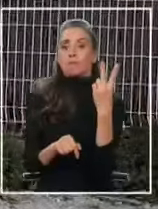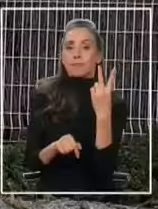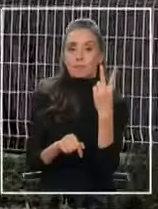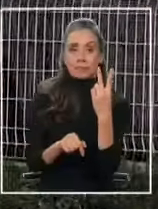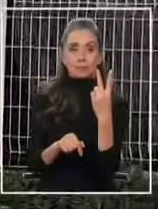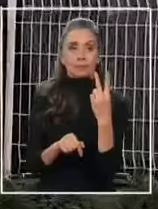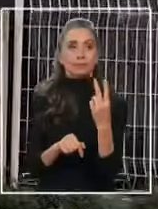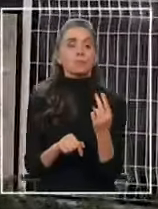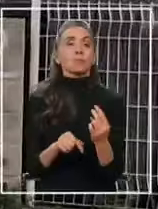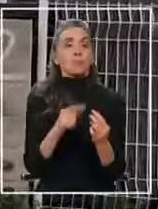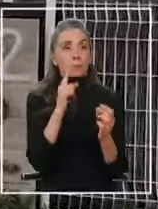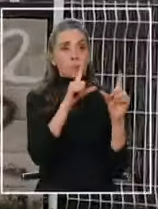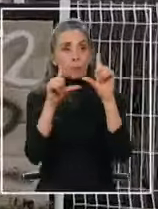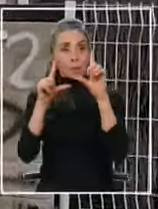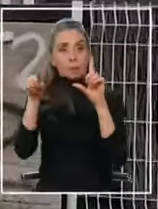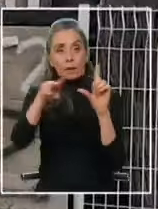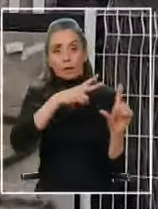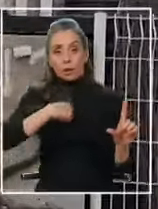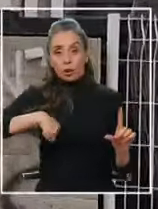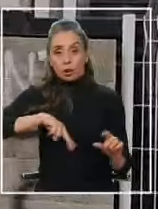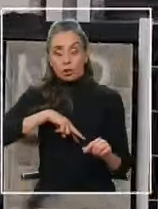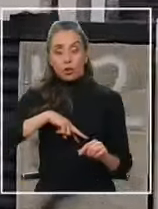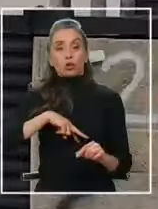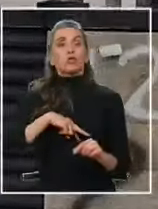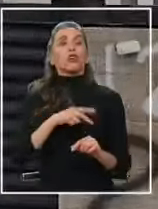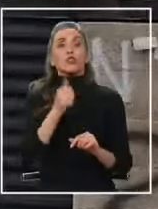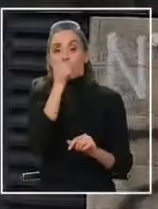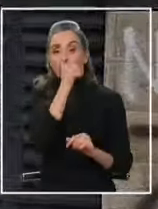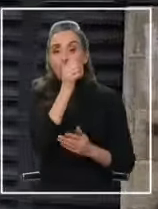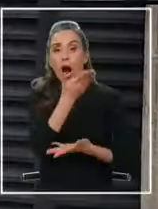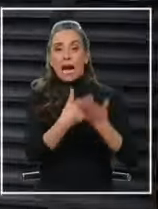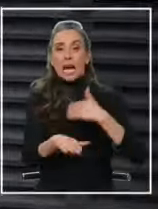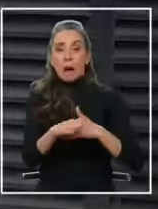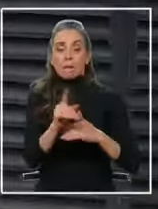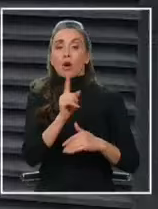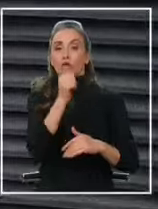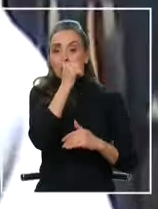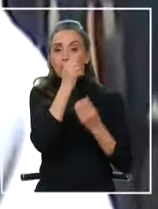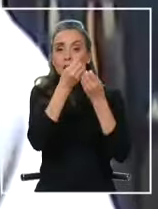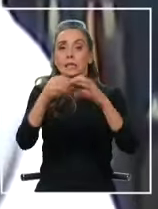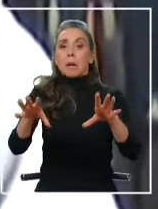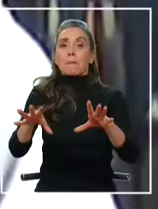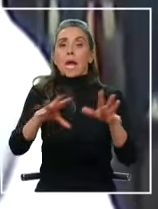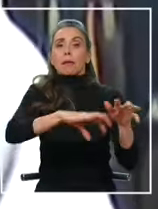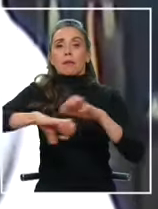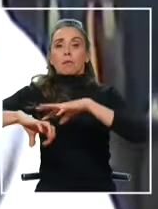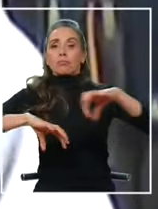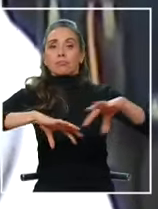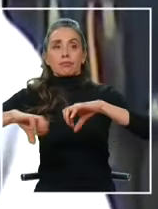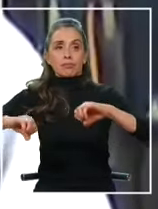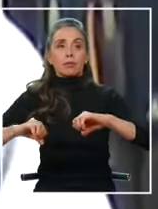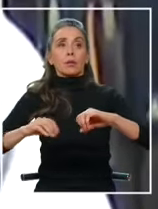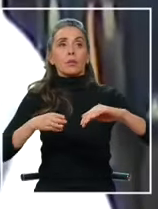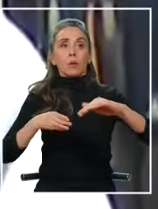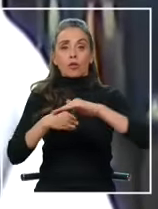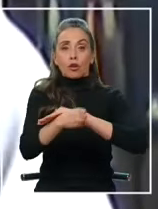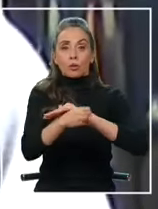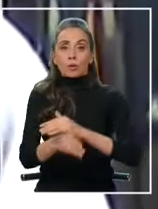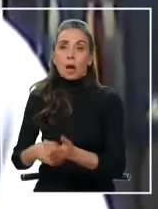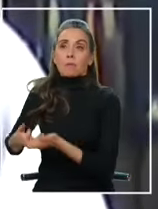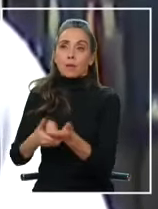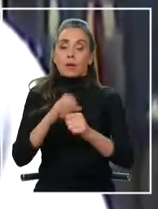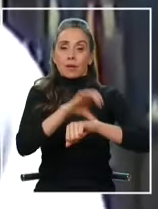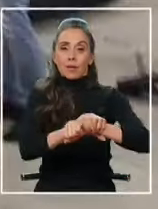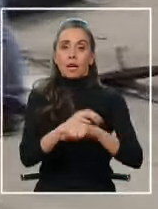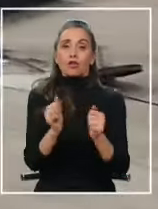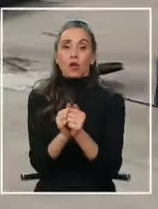en este caso como podrás imaginarte nosotros sustituimos parte de la droga para evitar que la droga se pudiera perder y cuando entramos a cometer las detenciones junto